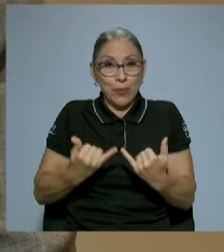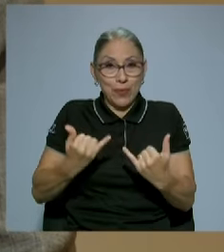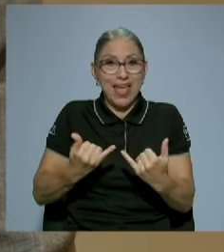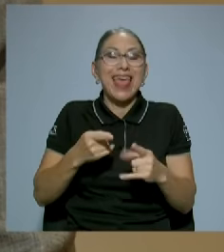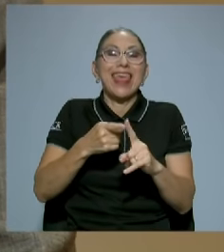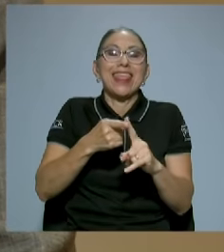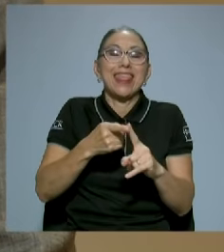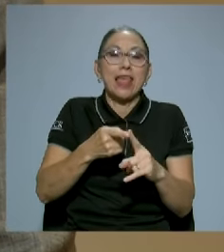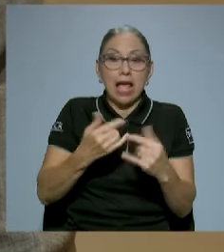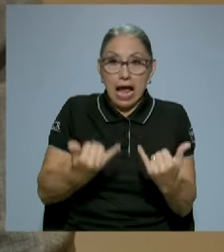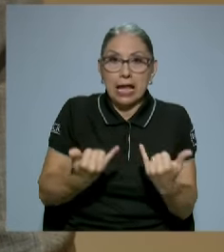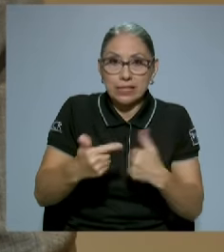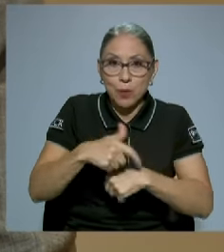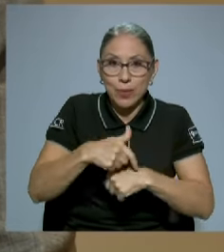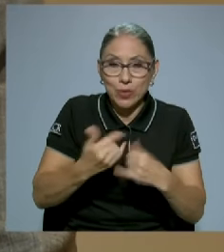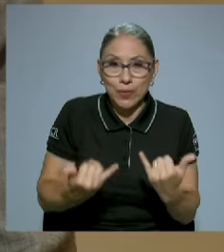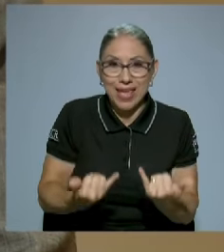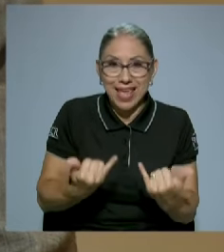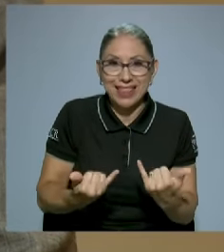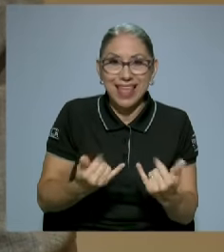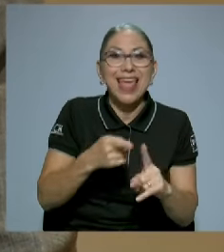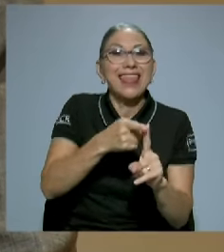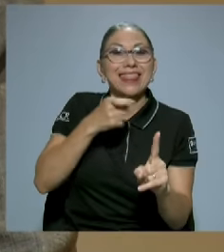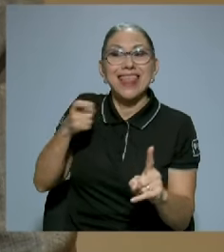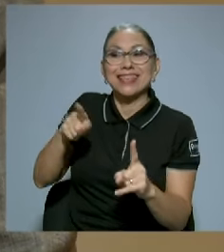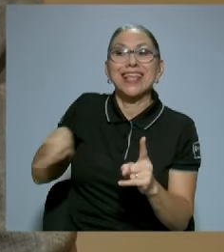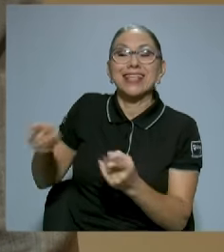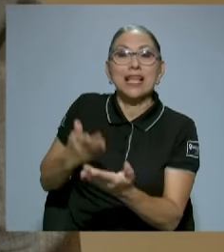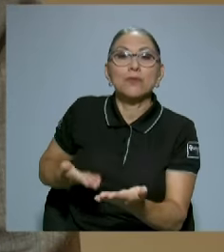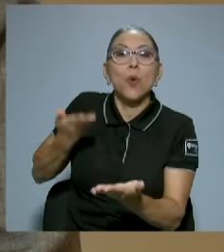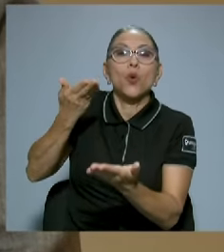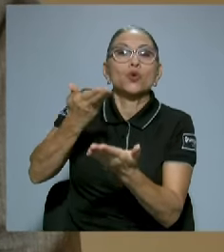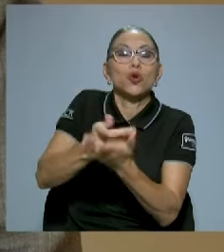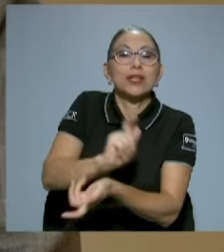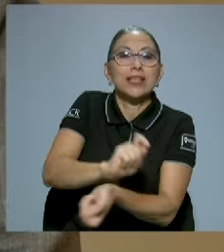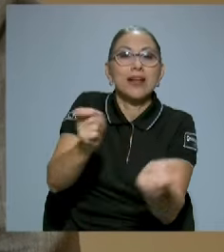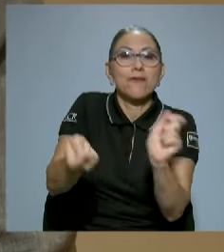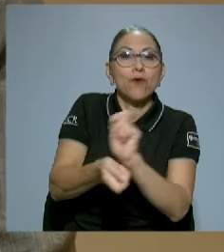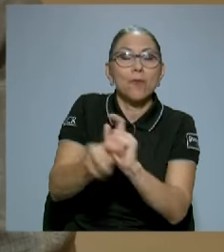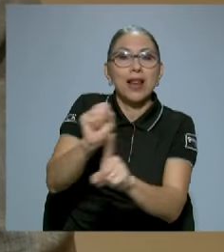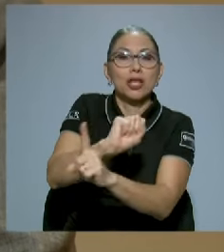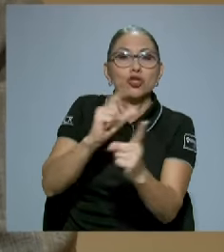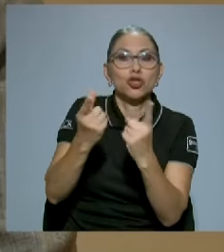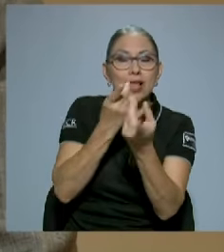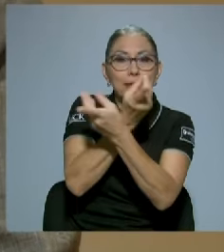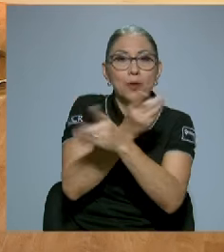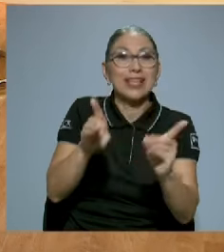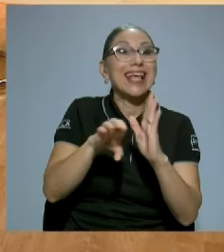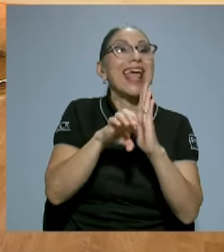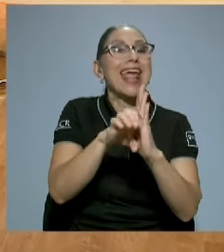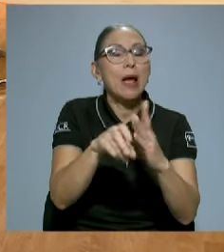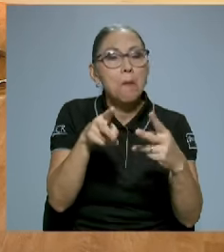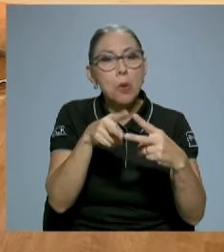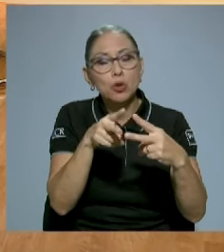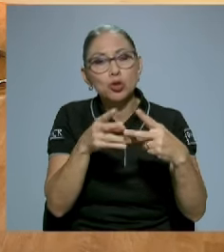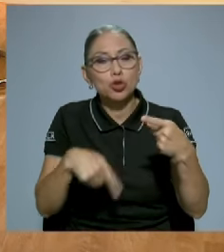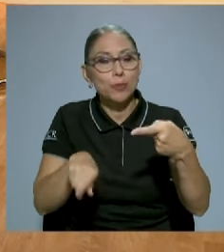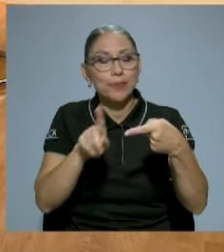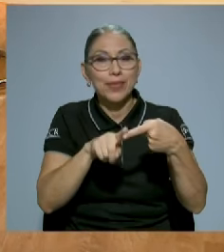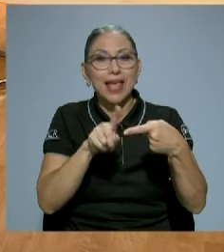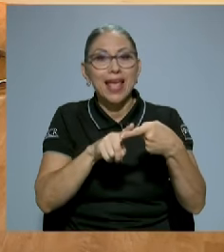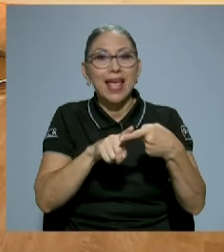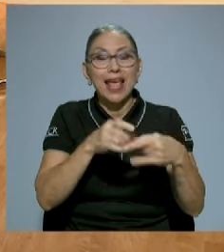reforma que plantearon los socialdemócratas. Para citar un par de ejemplos, el de las